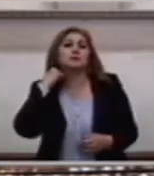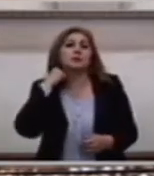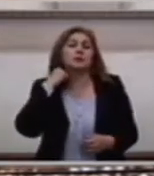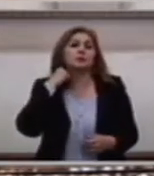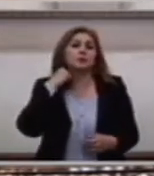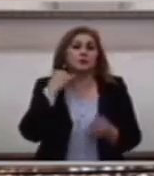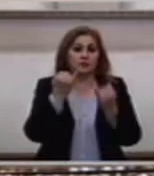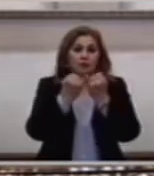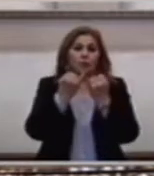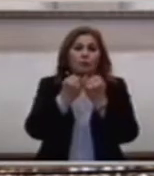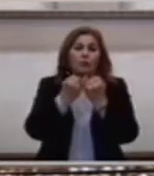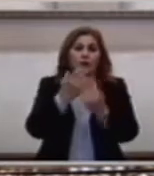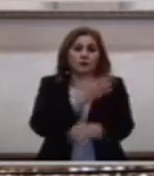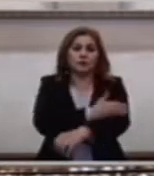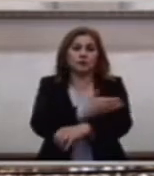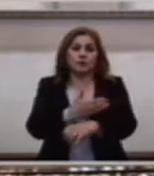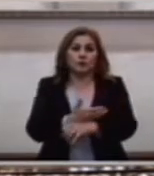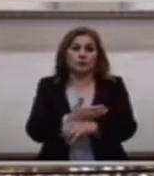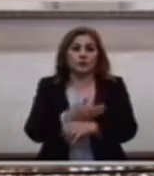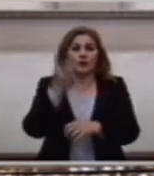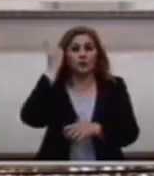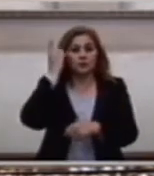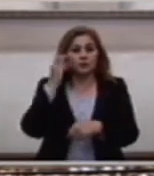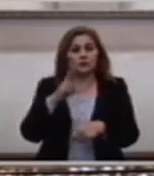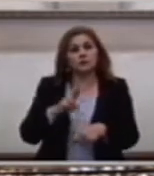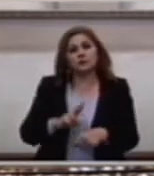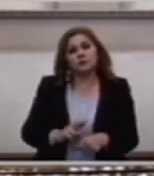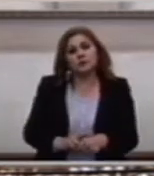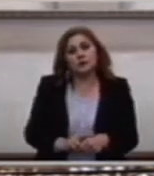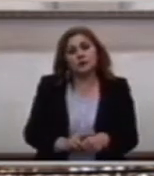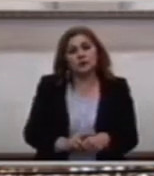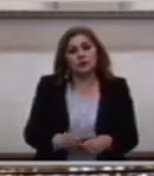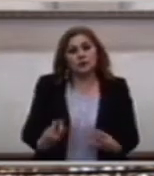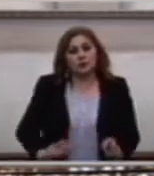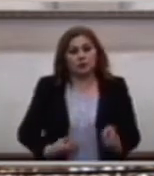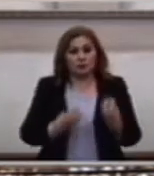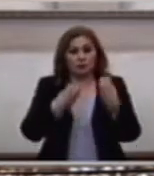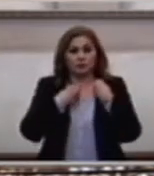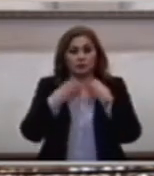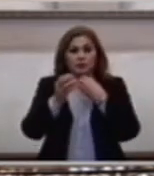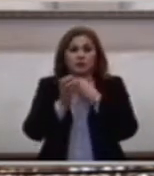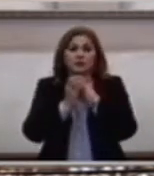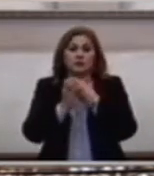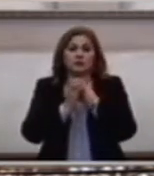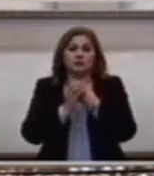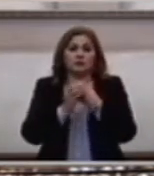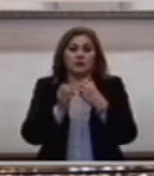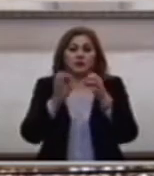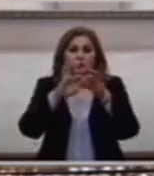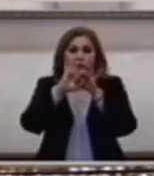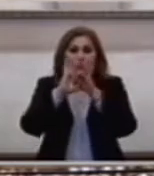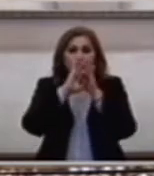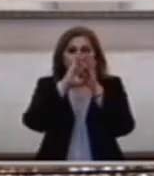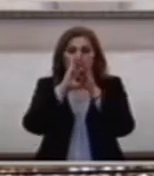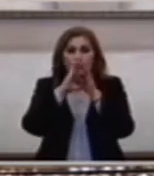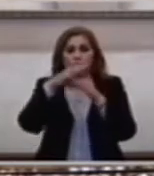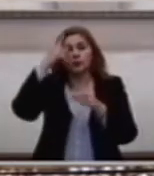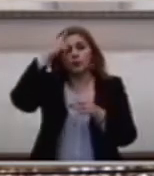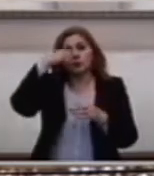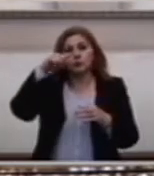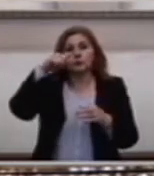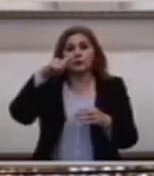superiores Vinieron este domingo A celebrar con nosotros Para que